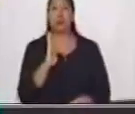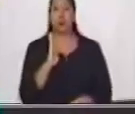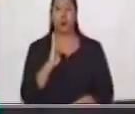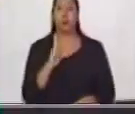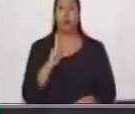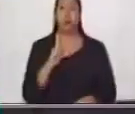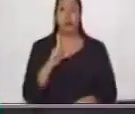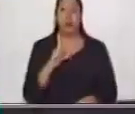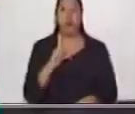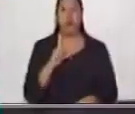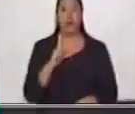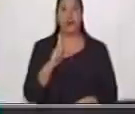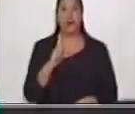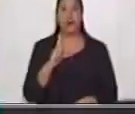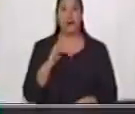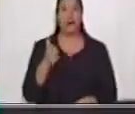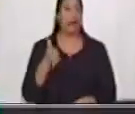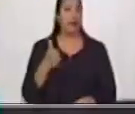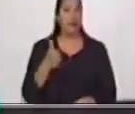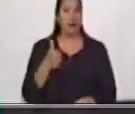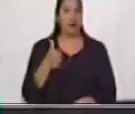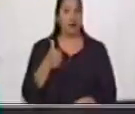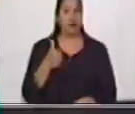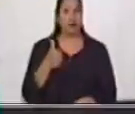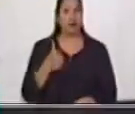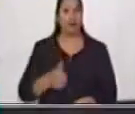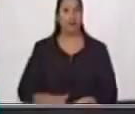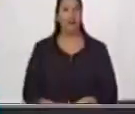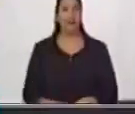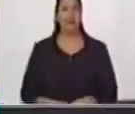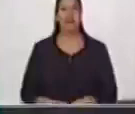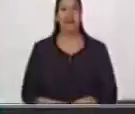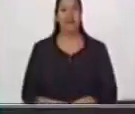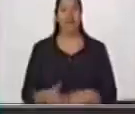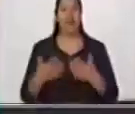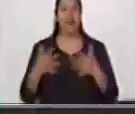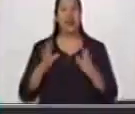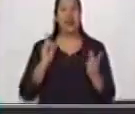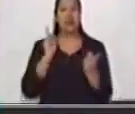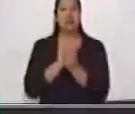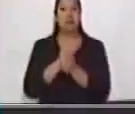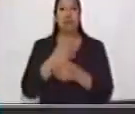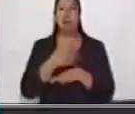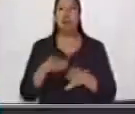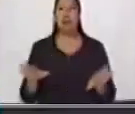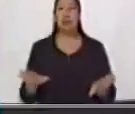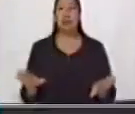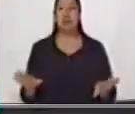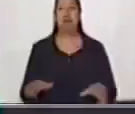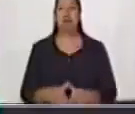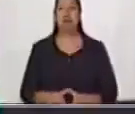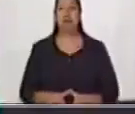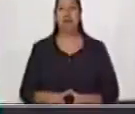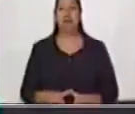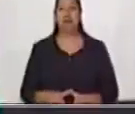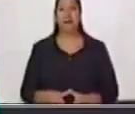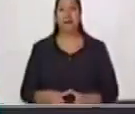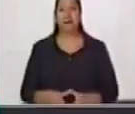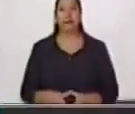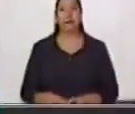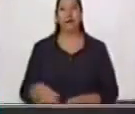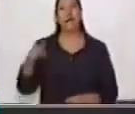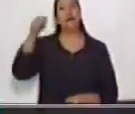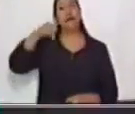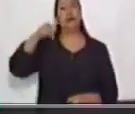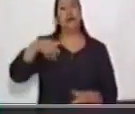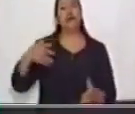L y la A. Tabla. Ya encontré nuestro primer recurso. Ahora,